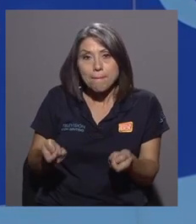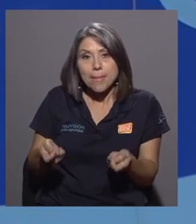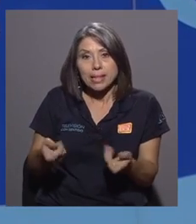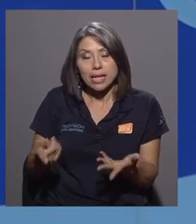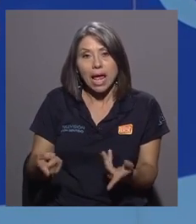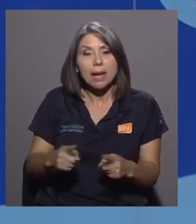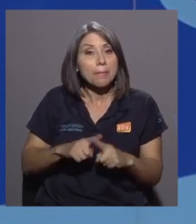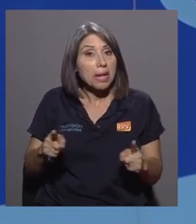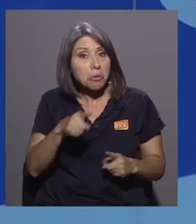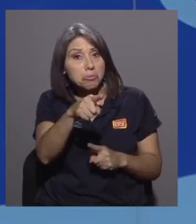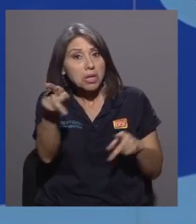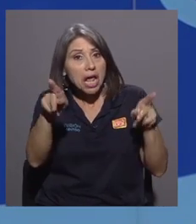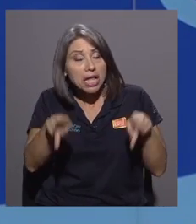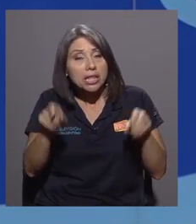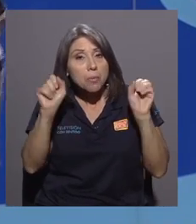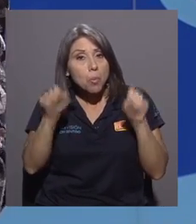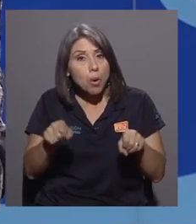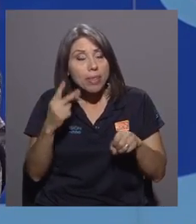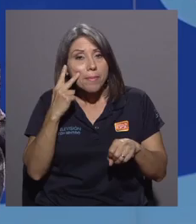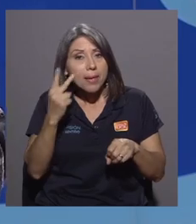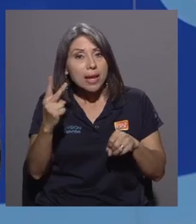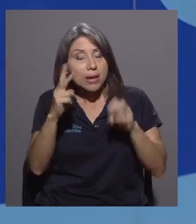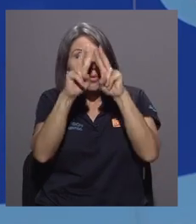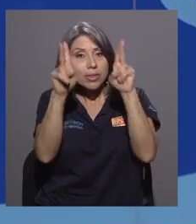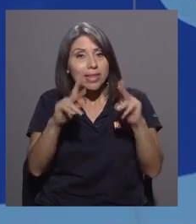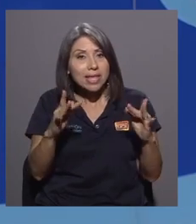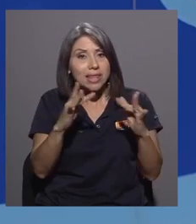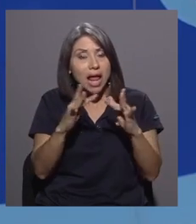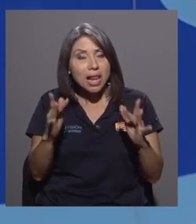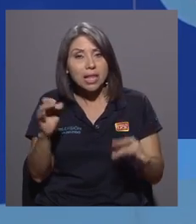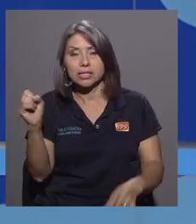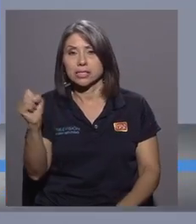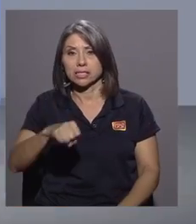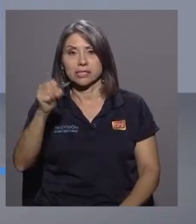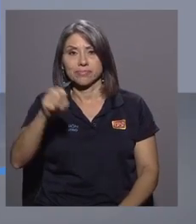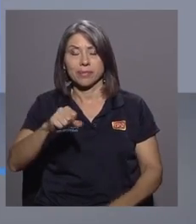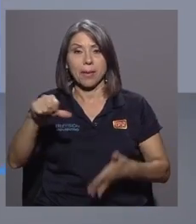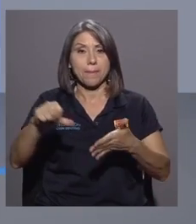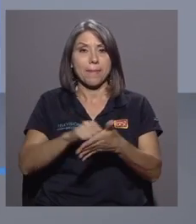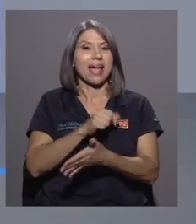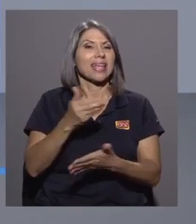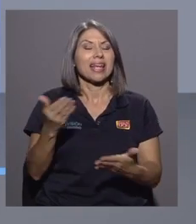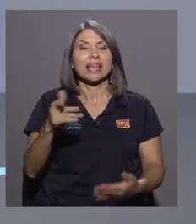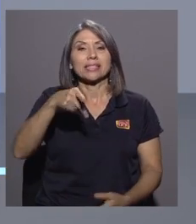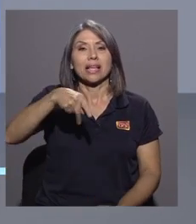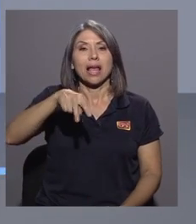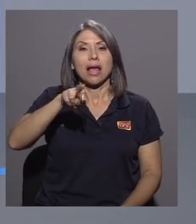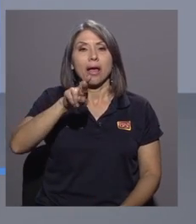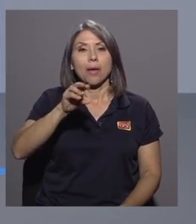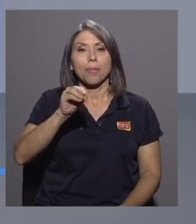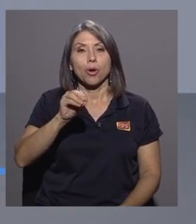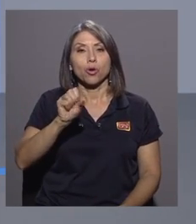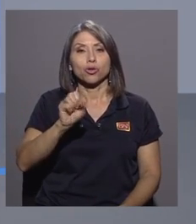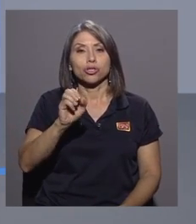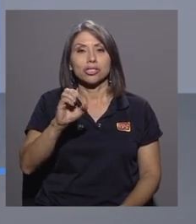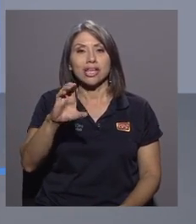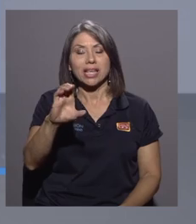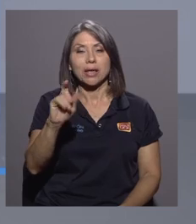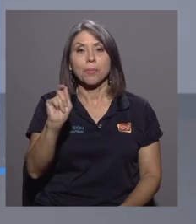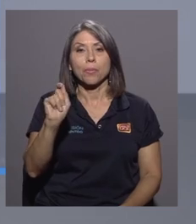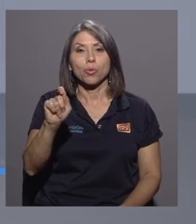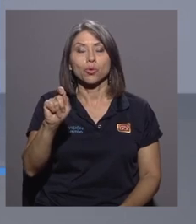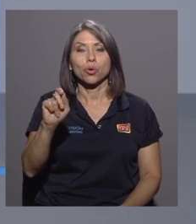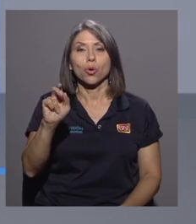consultar el informe en digital. Sí, en la página nuestra que es prosic.ucr.ac